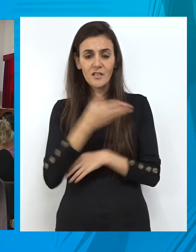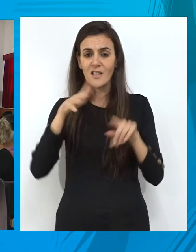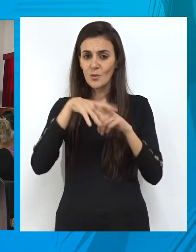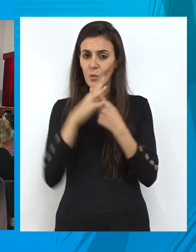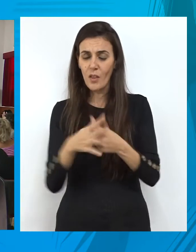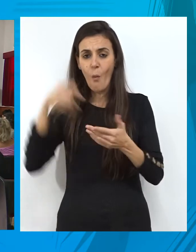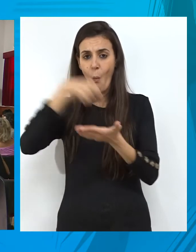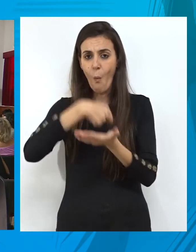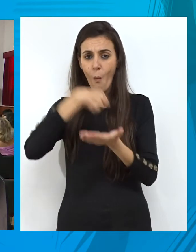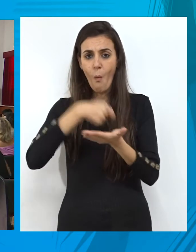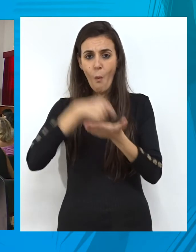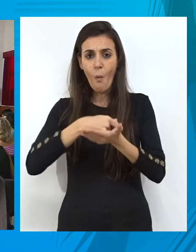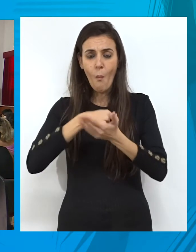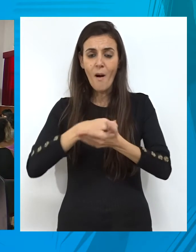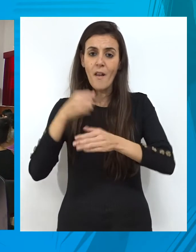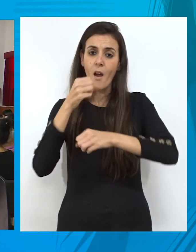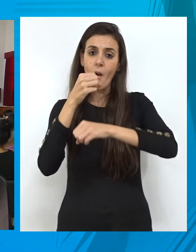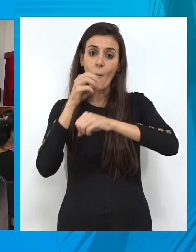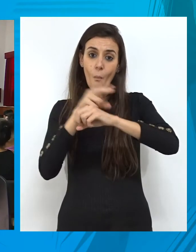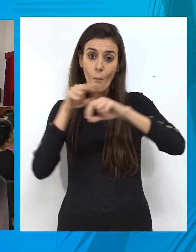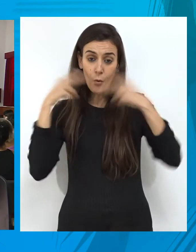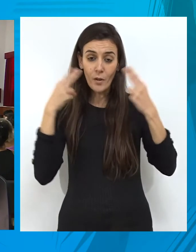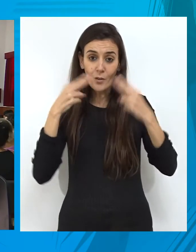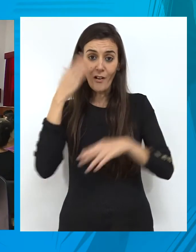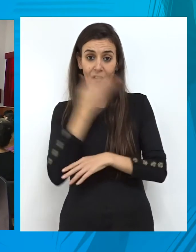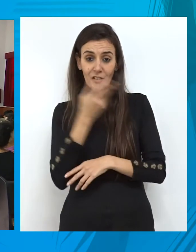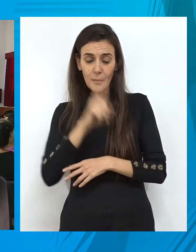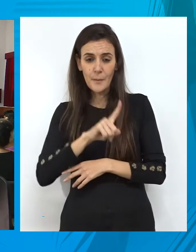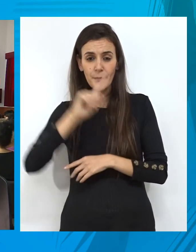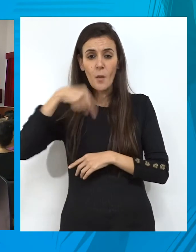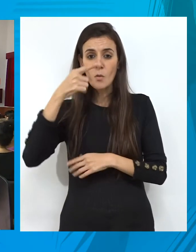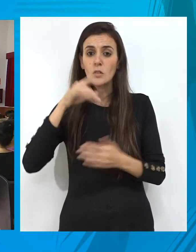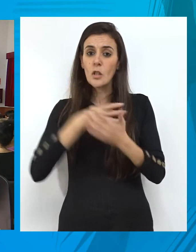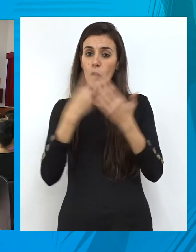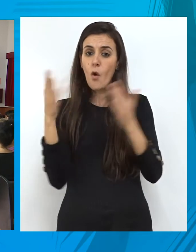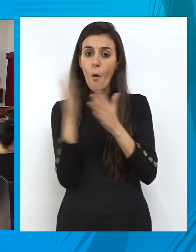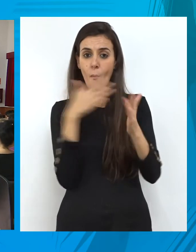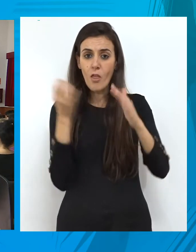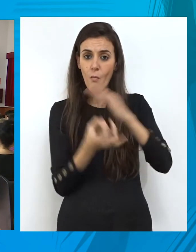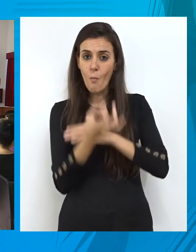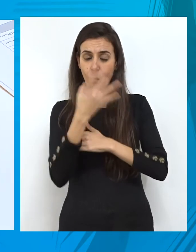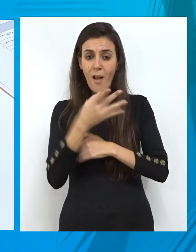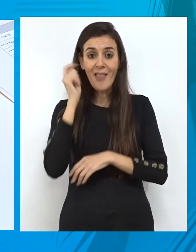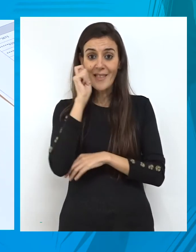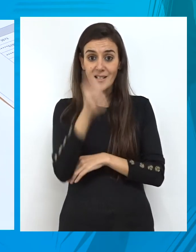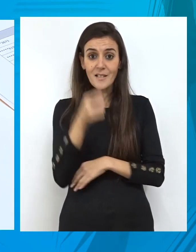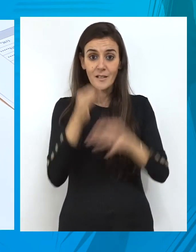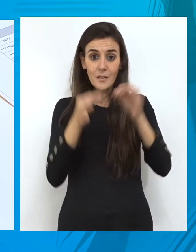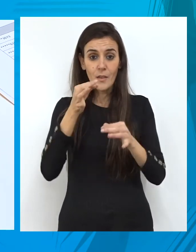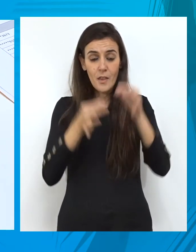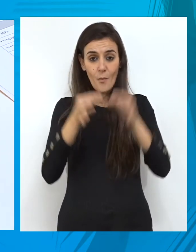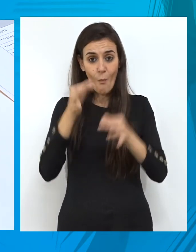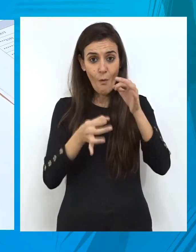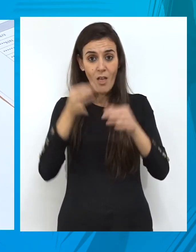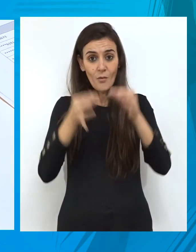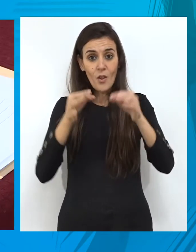el gran coste para las arcas públicas que esto puede suponer. El próximo 19 de marzo se publicará la sentencia en la que el Tribunal de